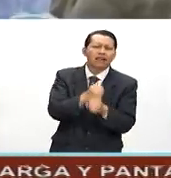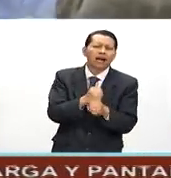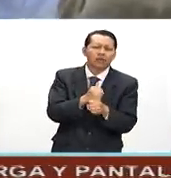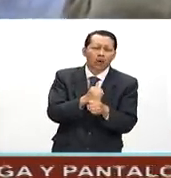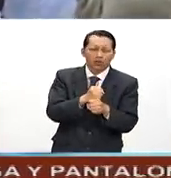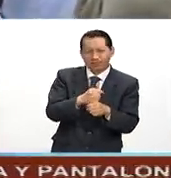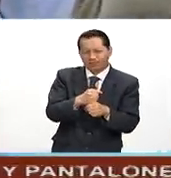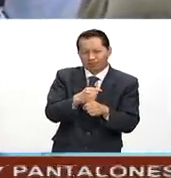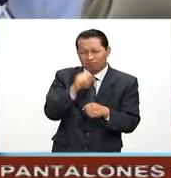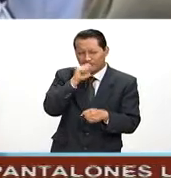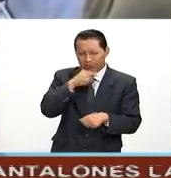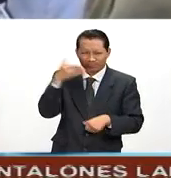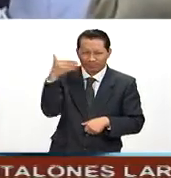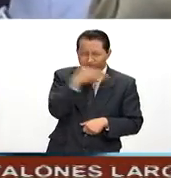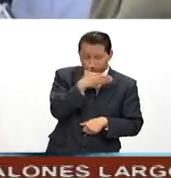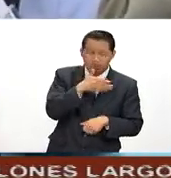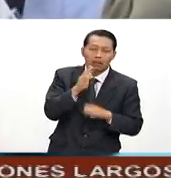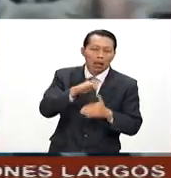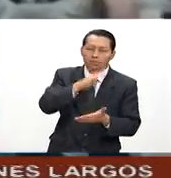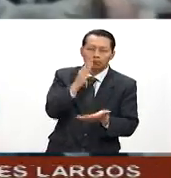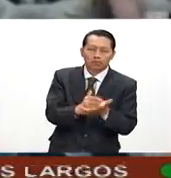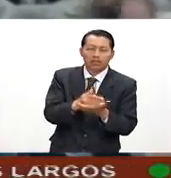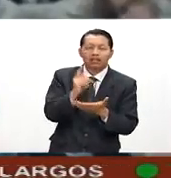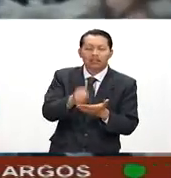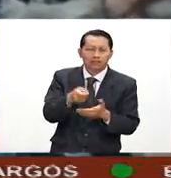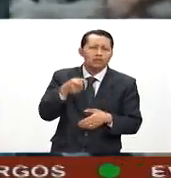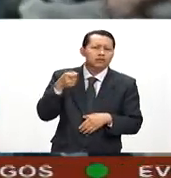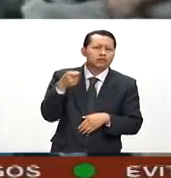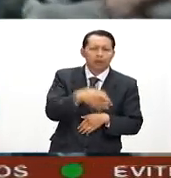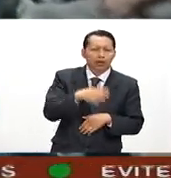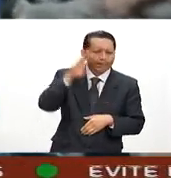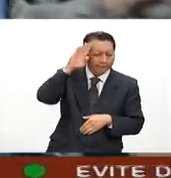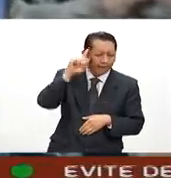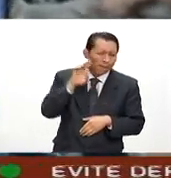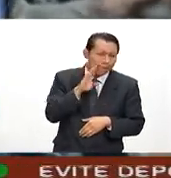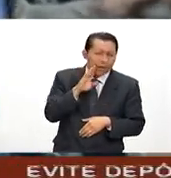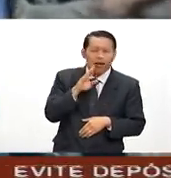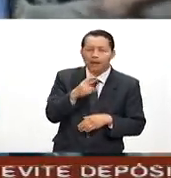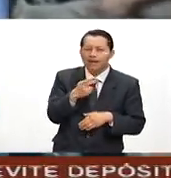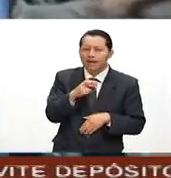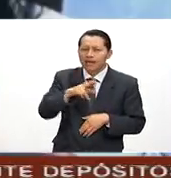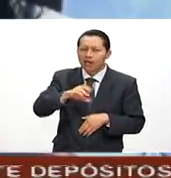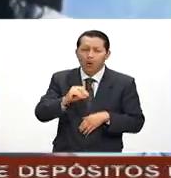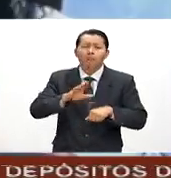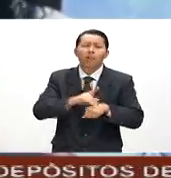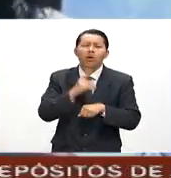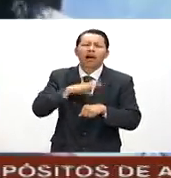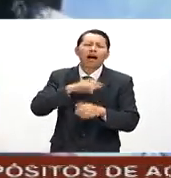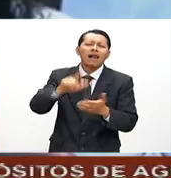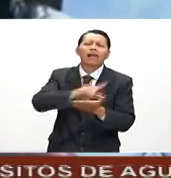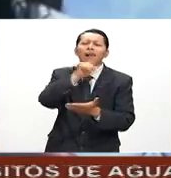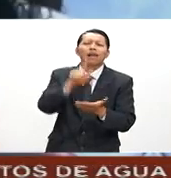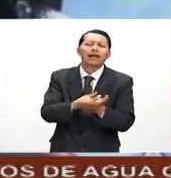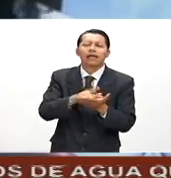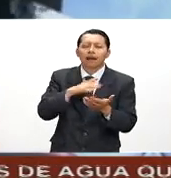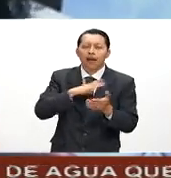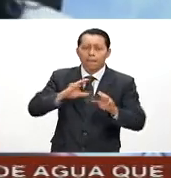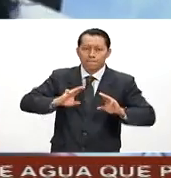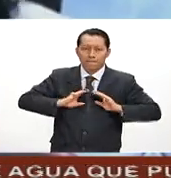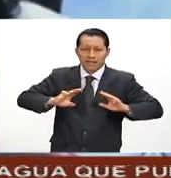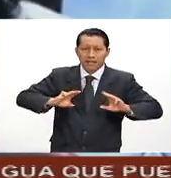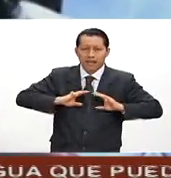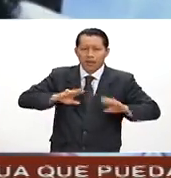a la política. Conocida como la Dama de Hierro, Sharmila dejó de alimentarse como protesta contra una ley que permite a militares